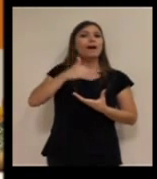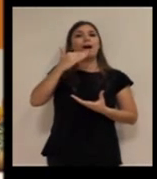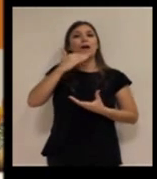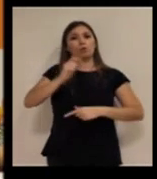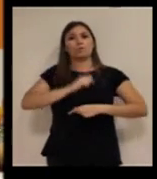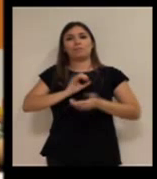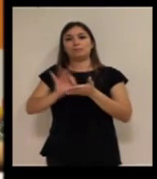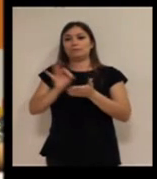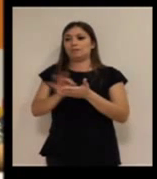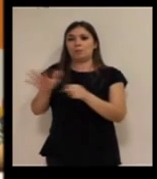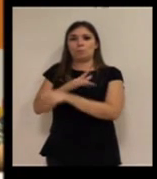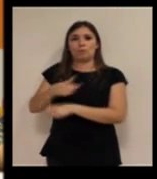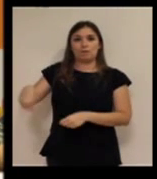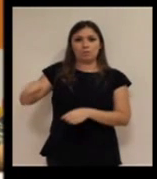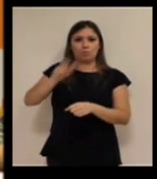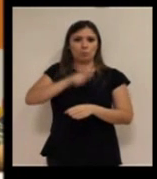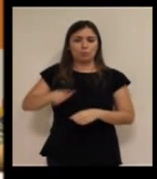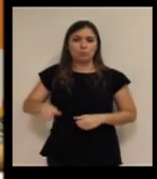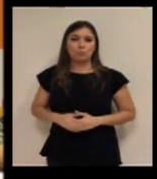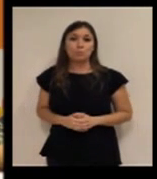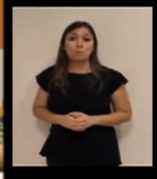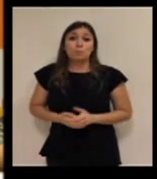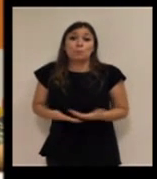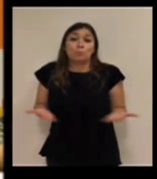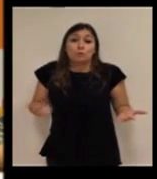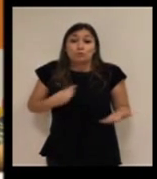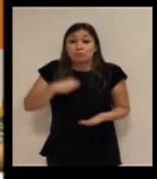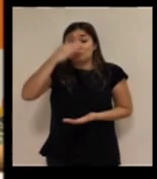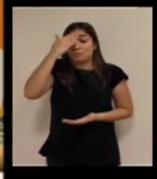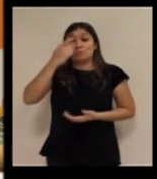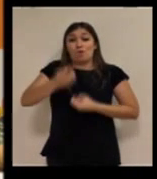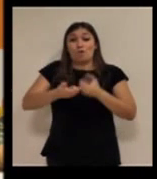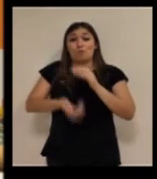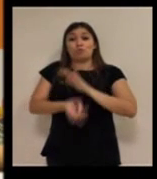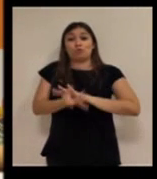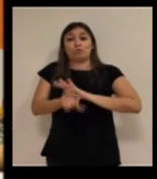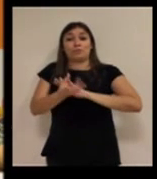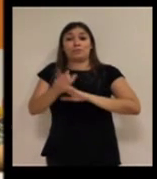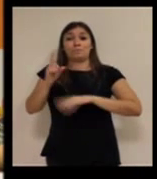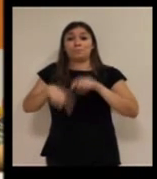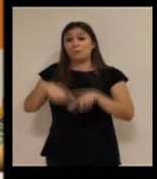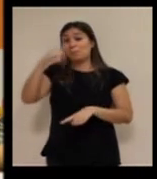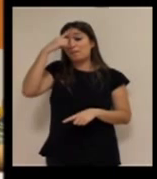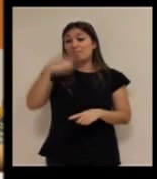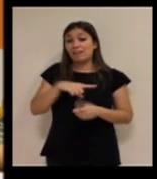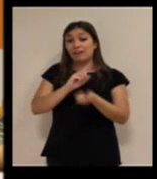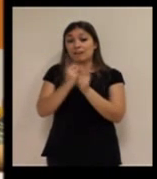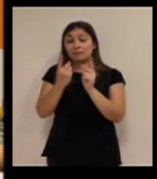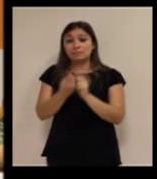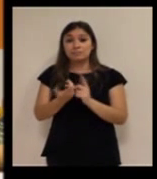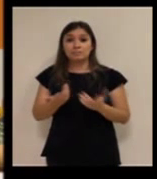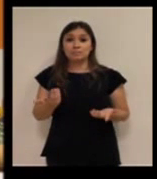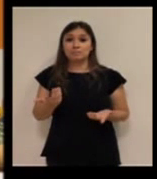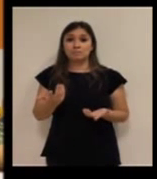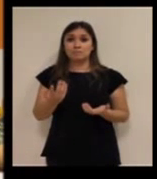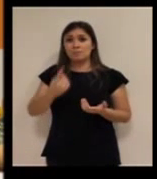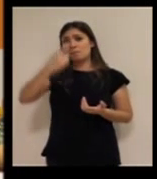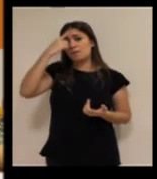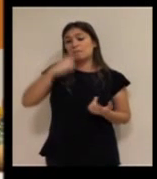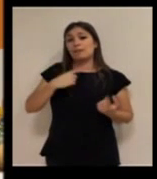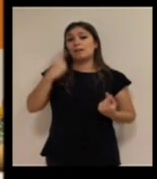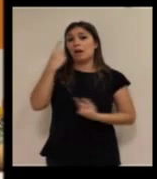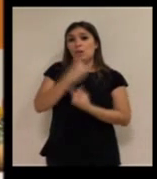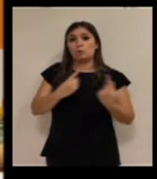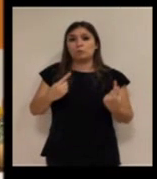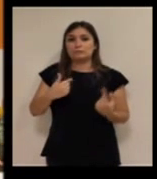servicio a esta gente. Pero bueno, yo creo que van a seguir surgiendo perfiles y que hay perfiles que